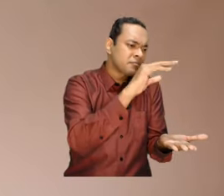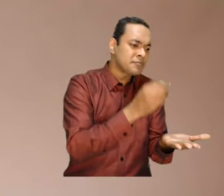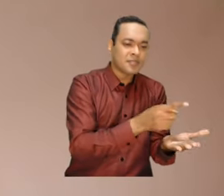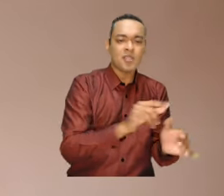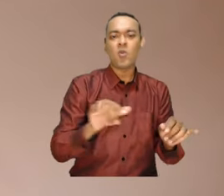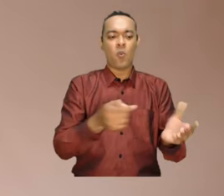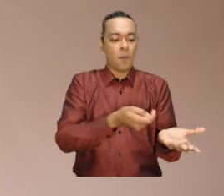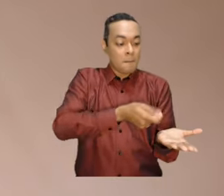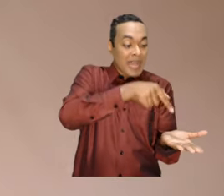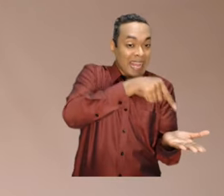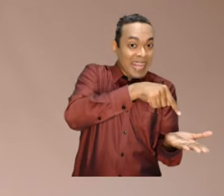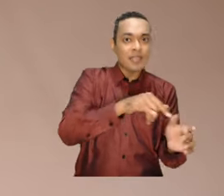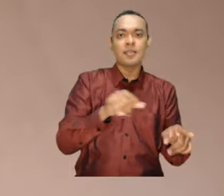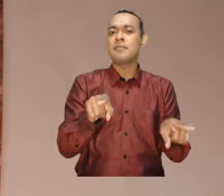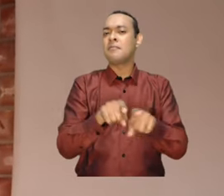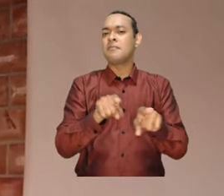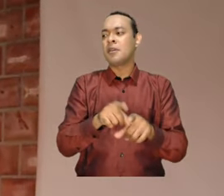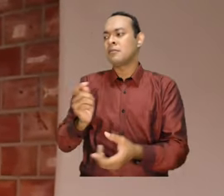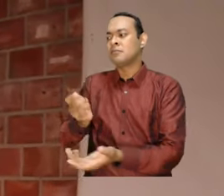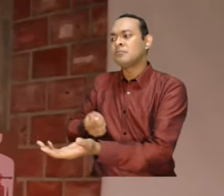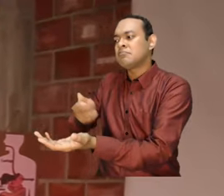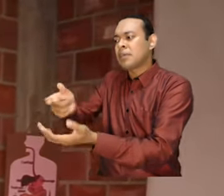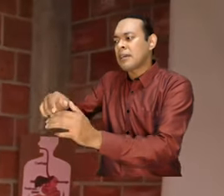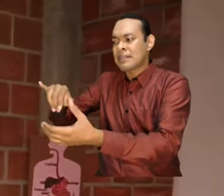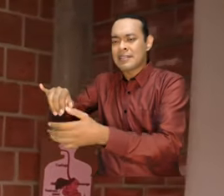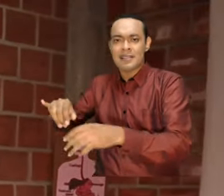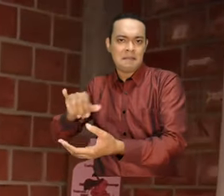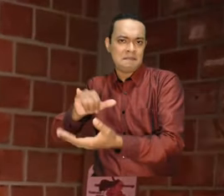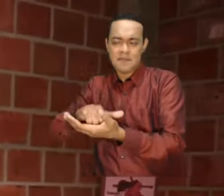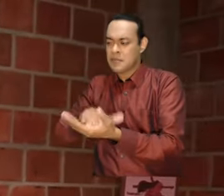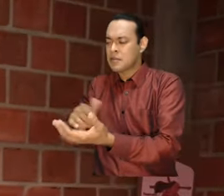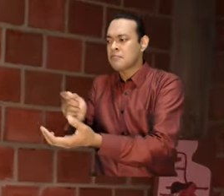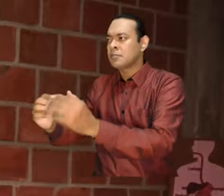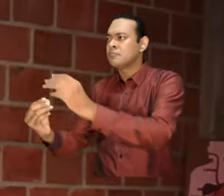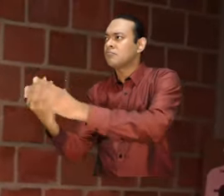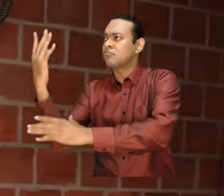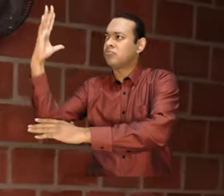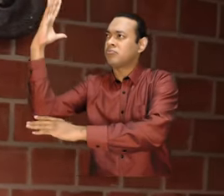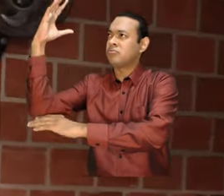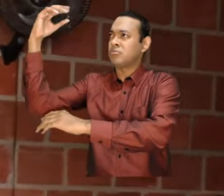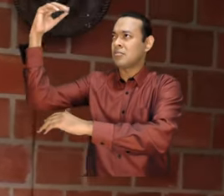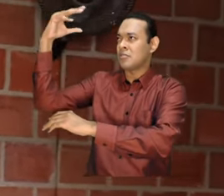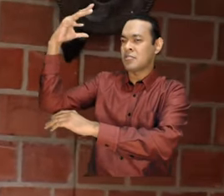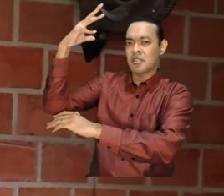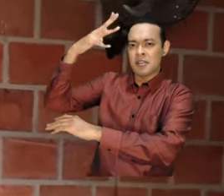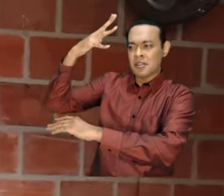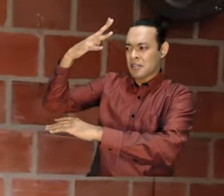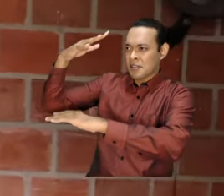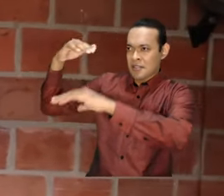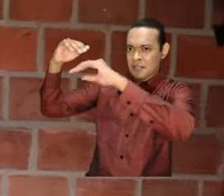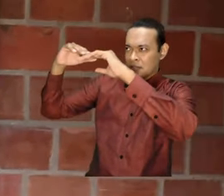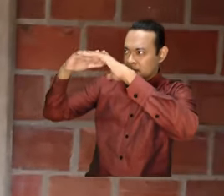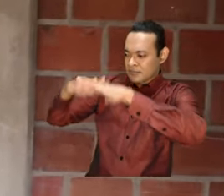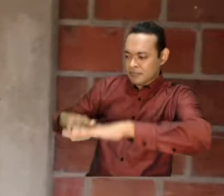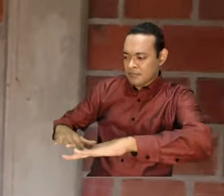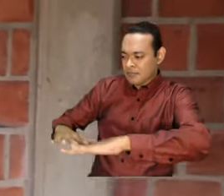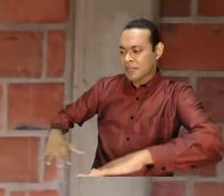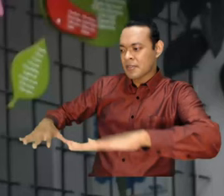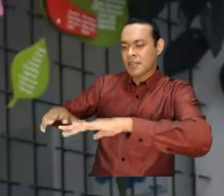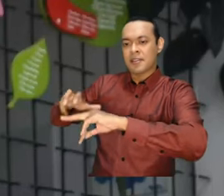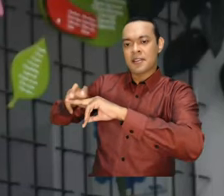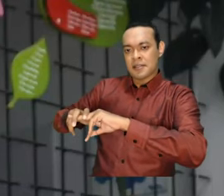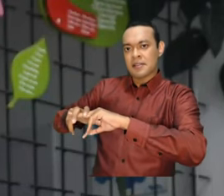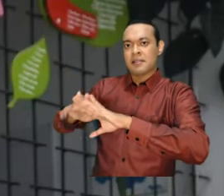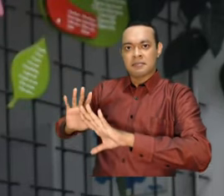samán que vemos en el parque y bajo el cual hacemos el picnic y tomamos sombra. No hay nada diferente en esas dos